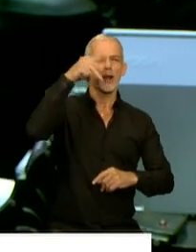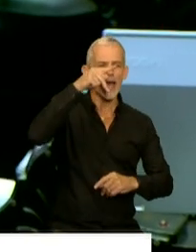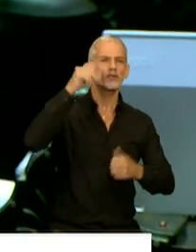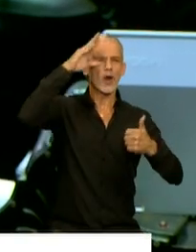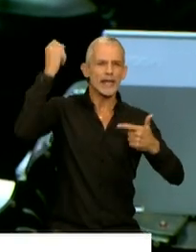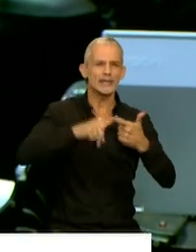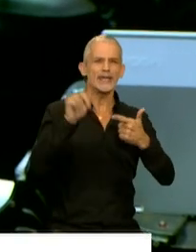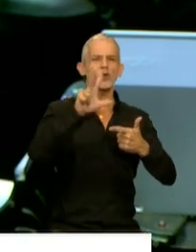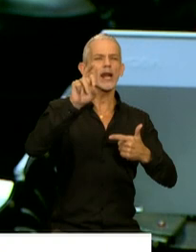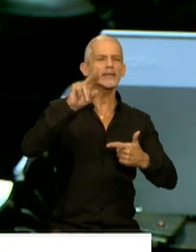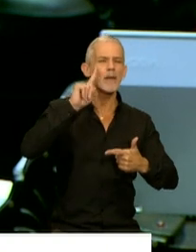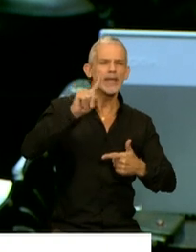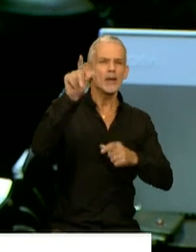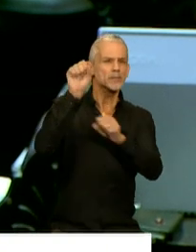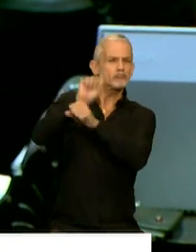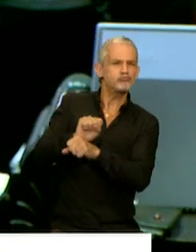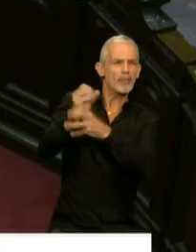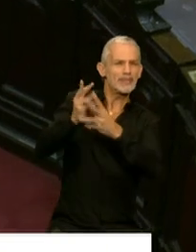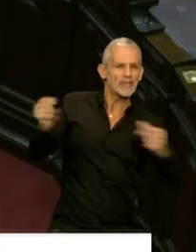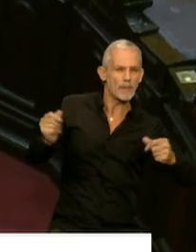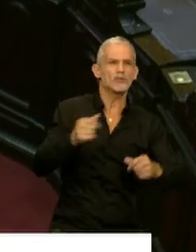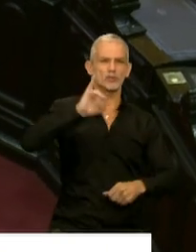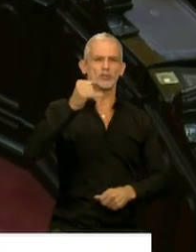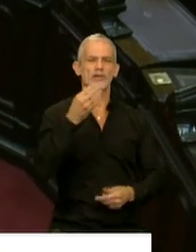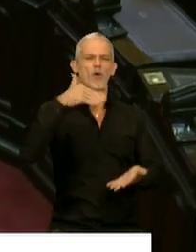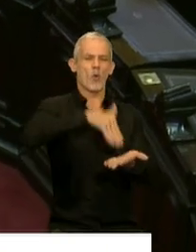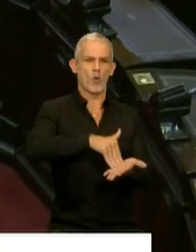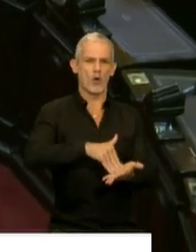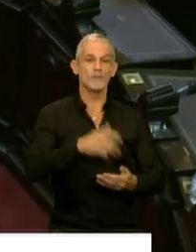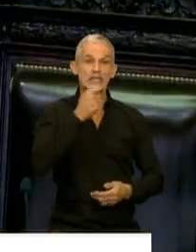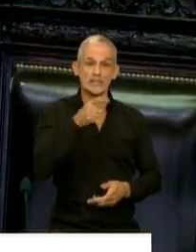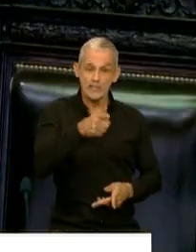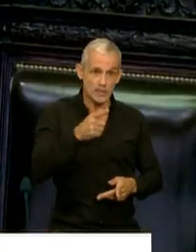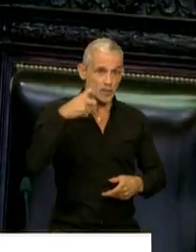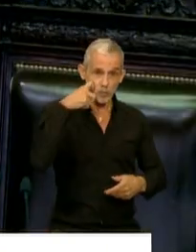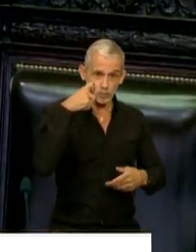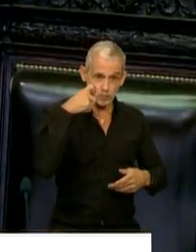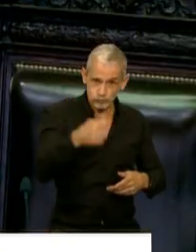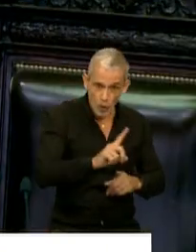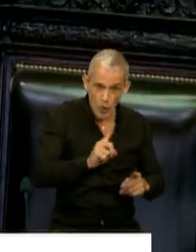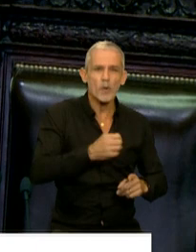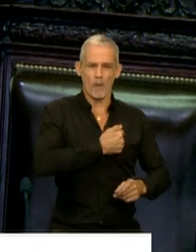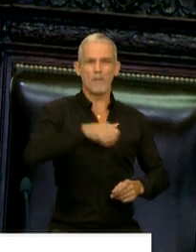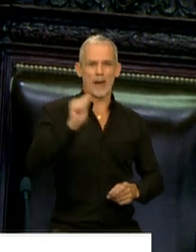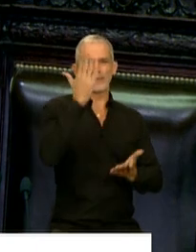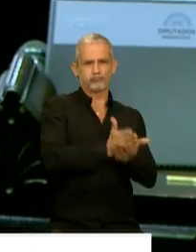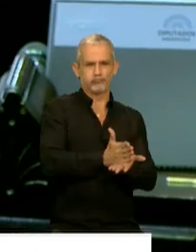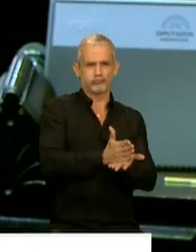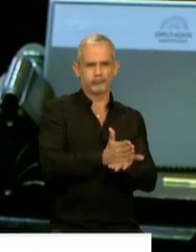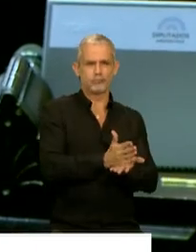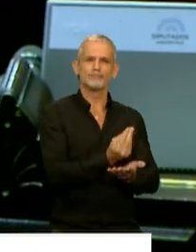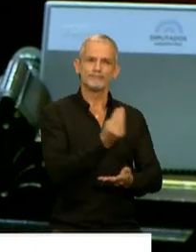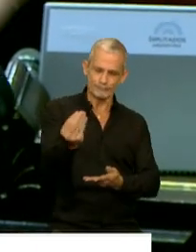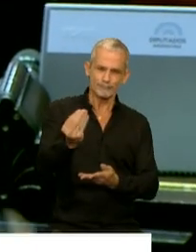Cristina y los 30.000 detenidos desaparecidos, sí juro. Si así no lo hicieras, la patria os lo demande. Queda usted